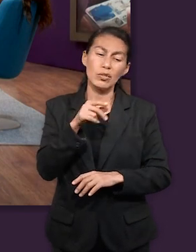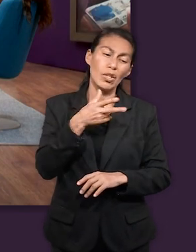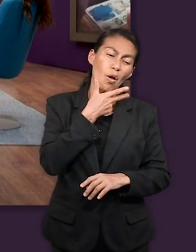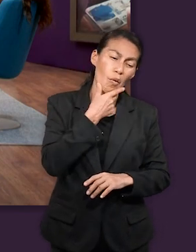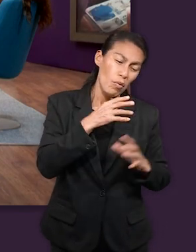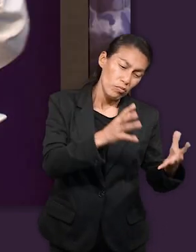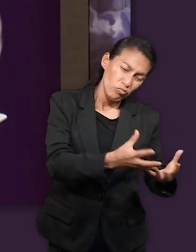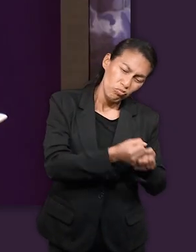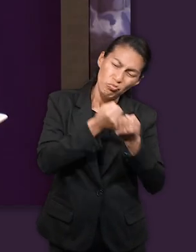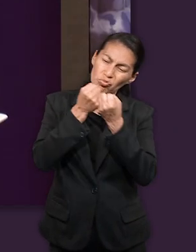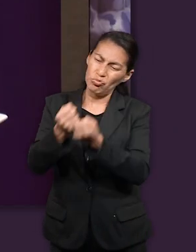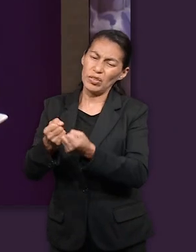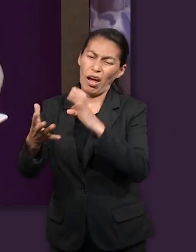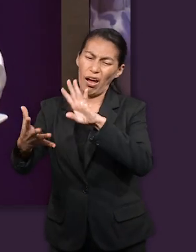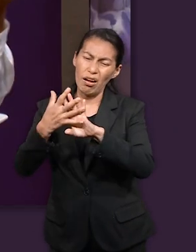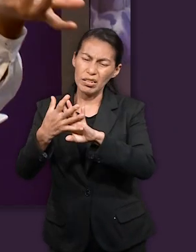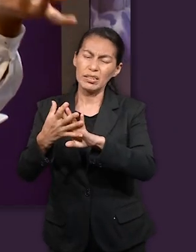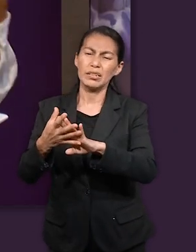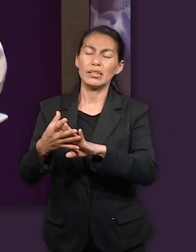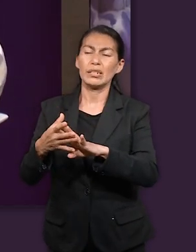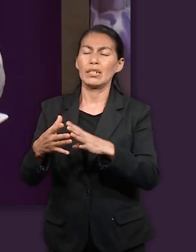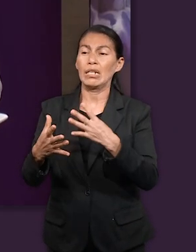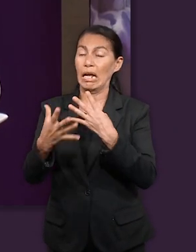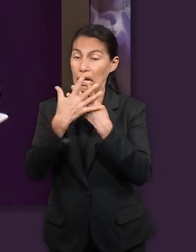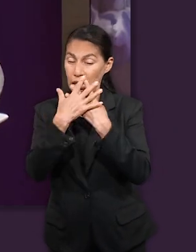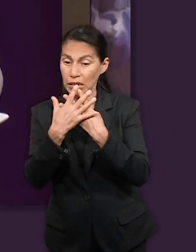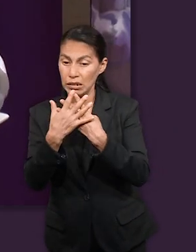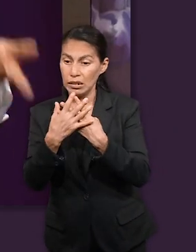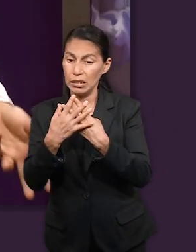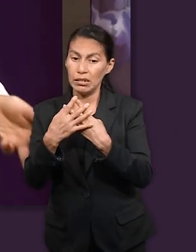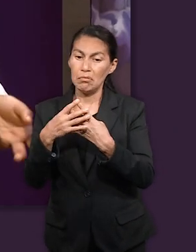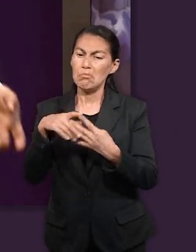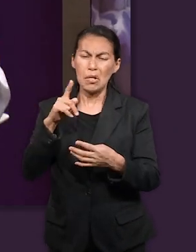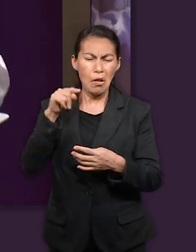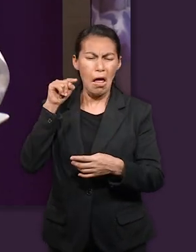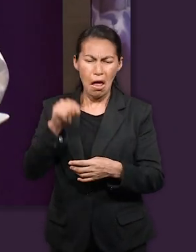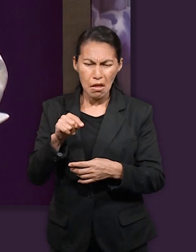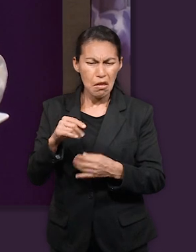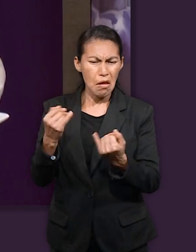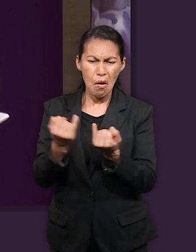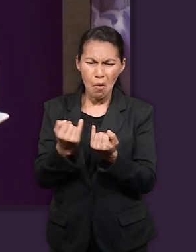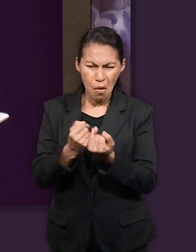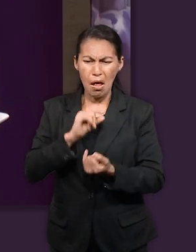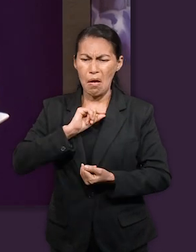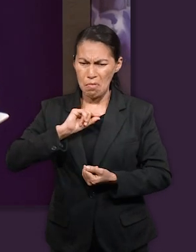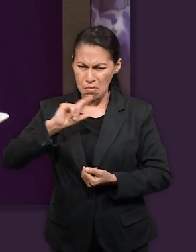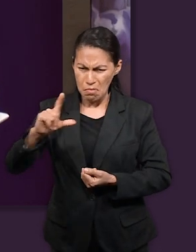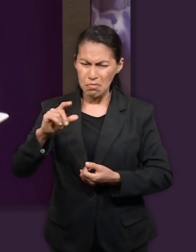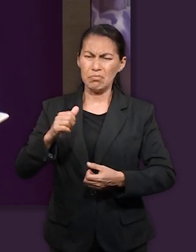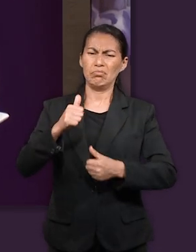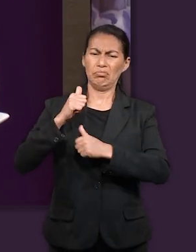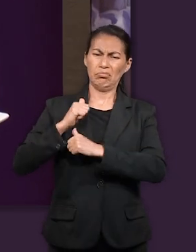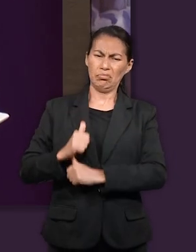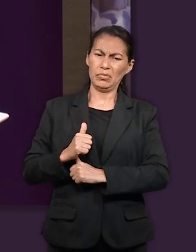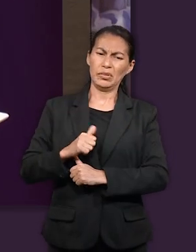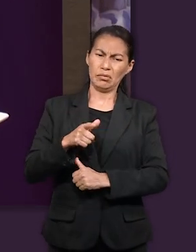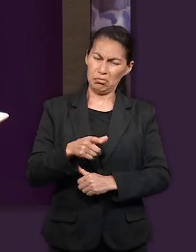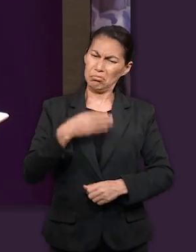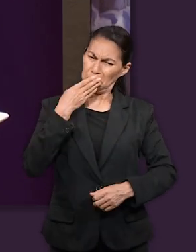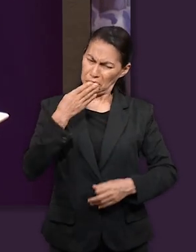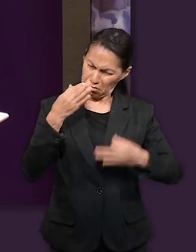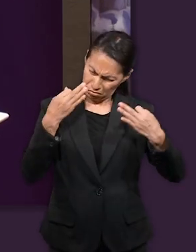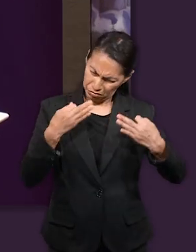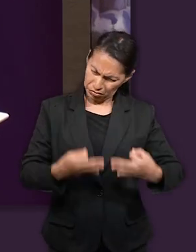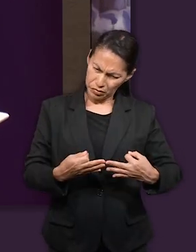Dios también lo vuelve a prosperar siendo ahora un prisionero privilegiado este la mano derecha no del que cuida la cárcel